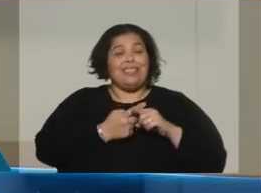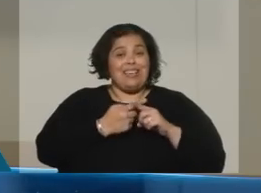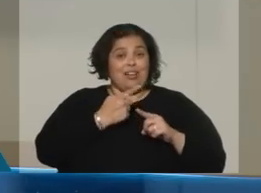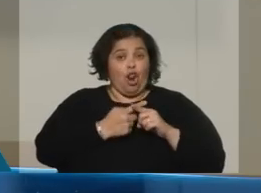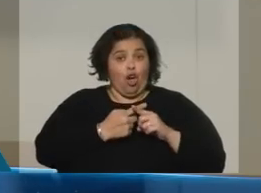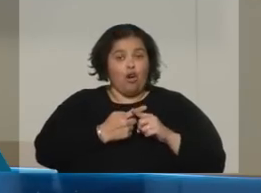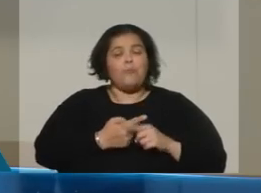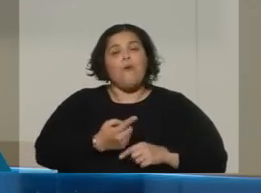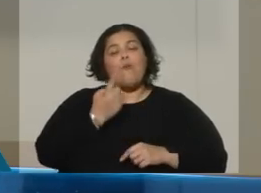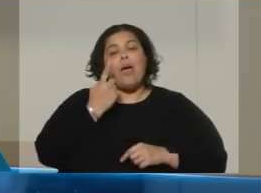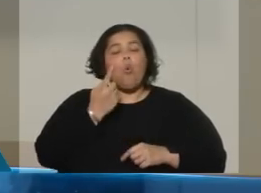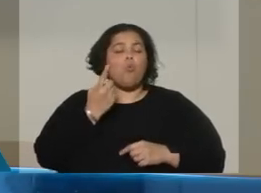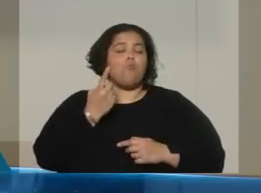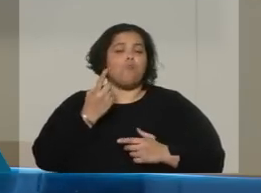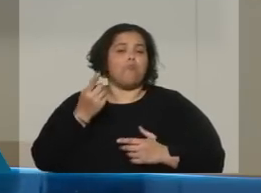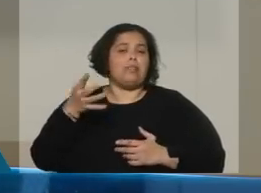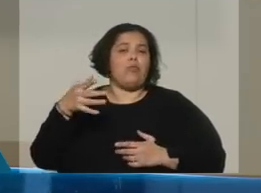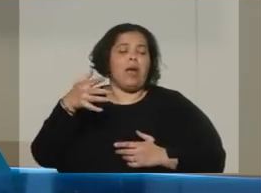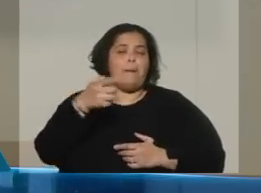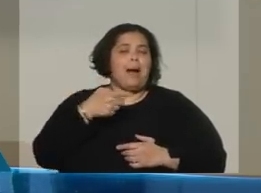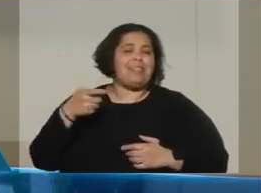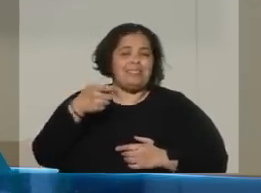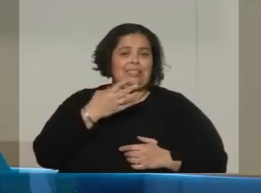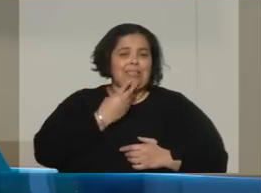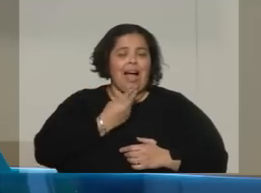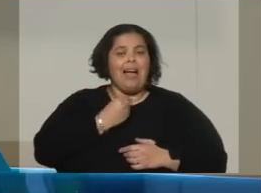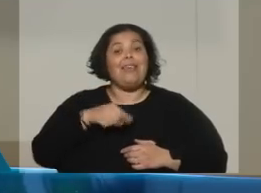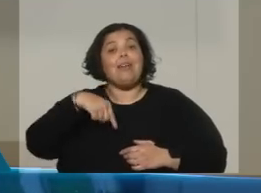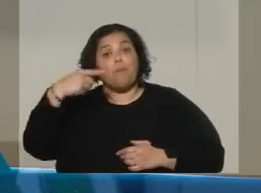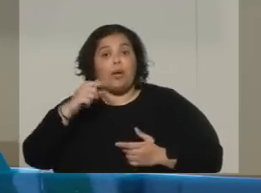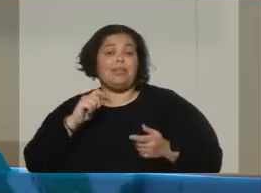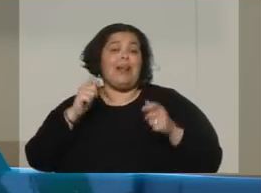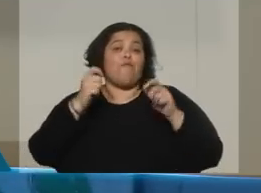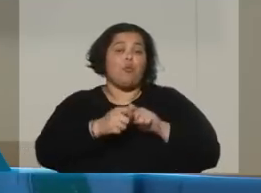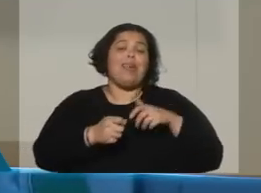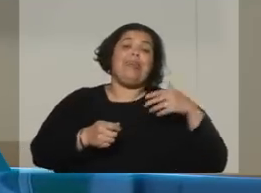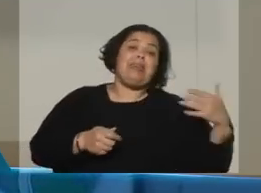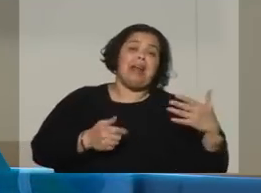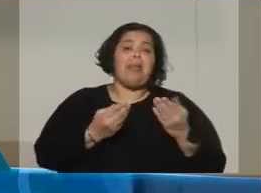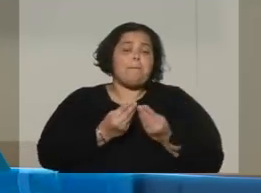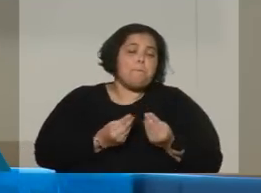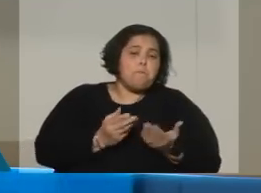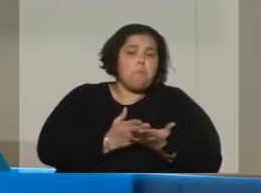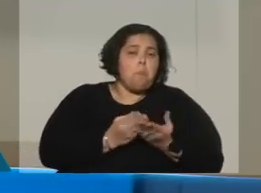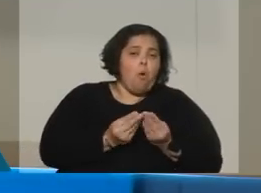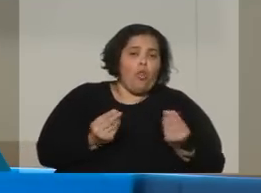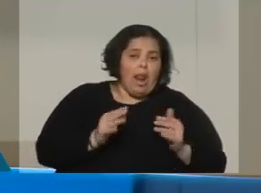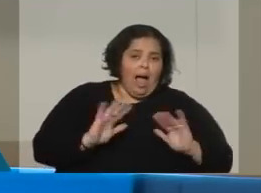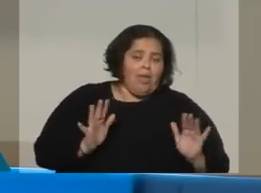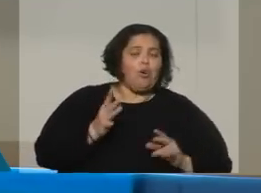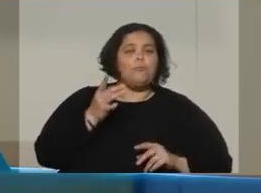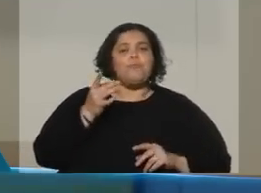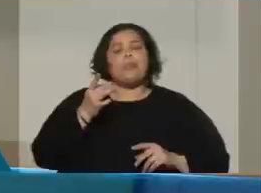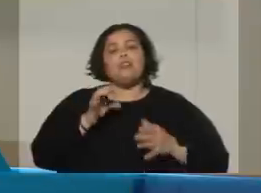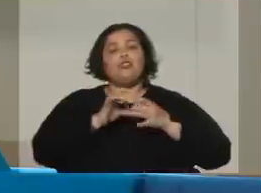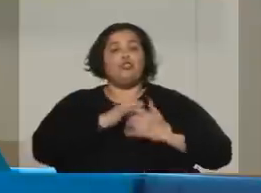marxista. Después dejó el marxismo, se transformó en un partido de izquierda moderada, socialdemócrata, que fue decisivo